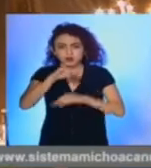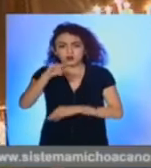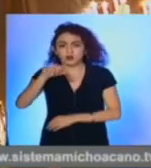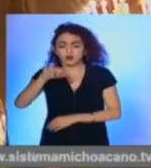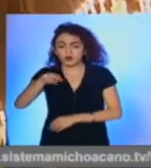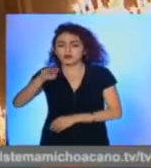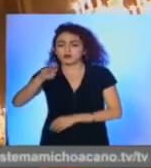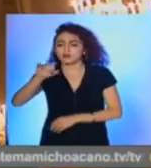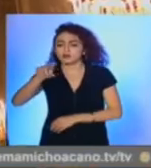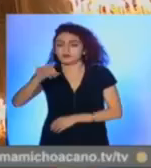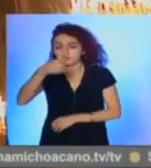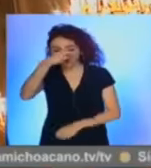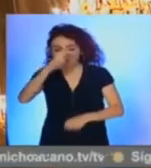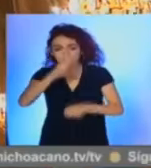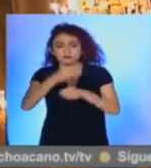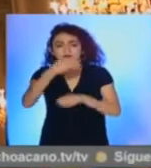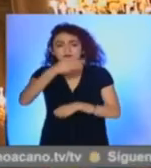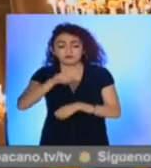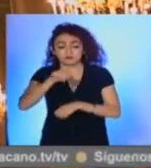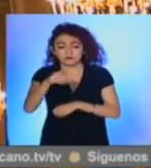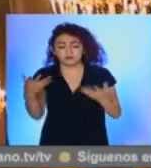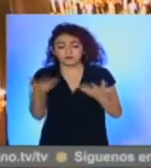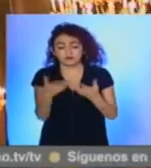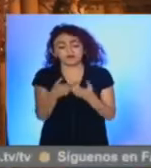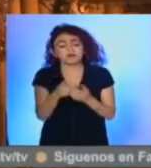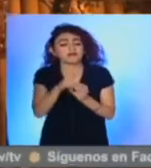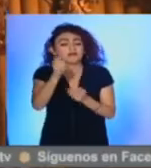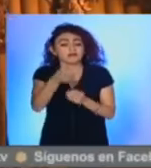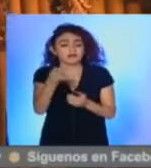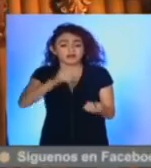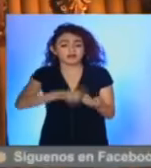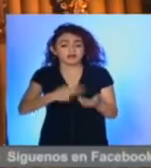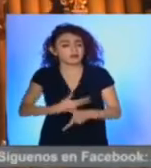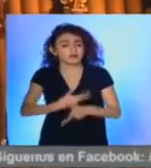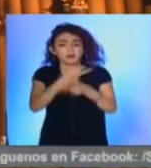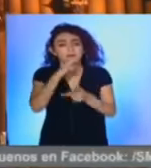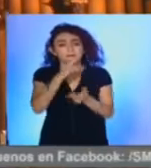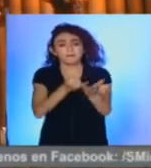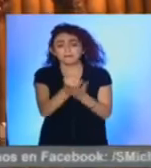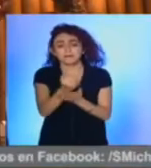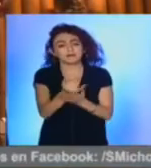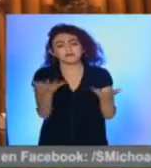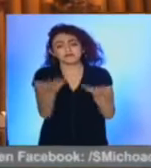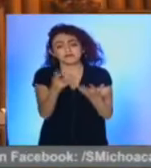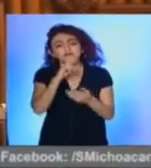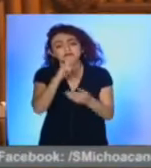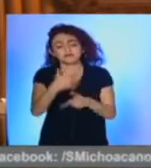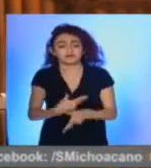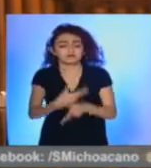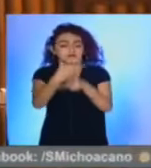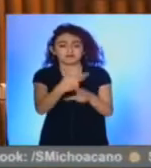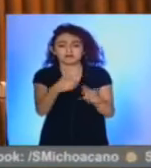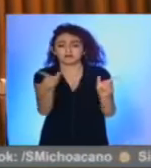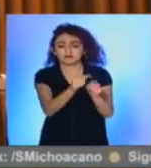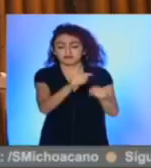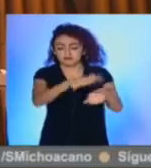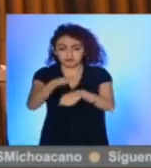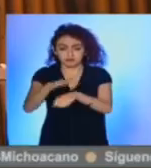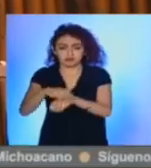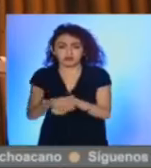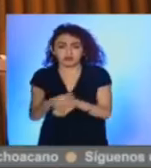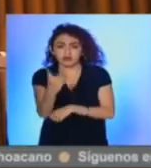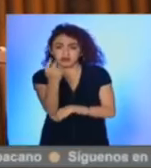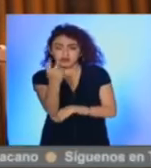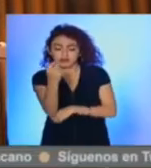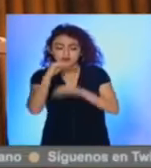Vega, director del festival, señaló que debido a la pandemia decidieron llevarlo a cabo de manera virtual y convocar también a canales